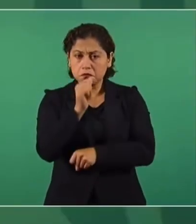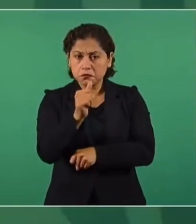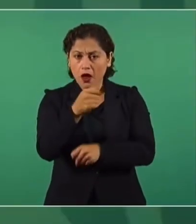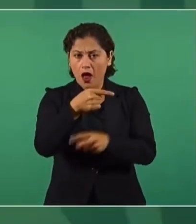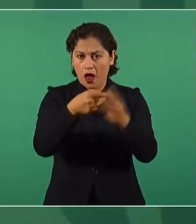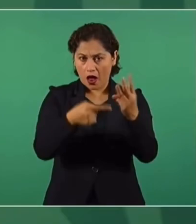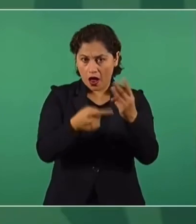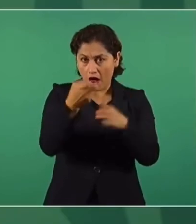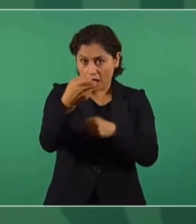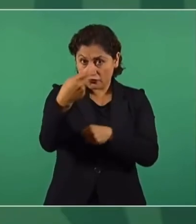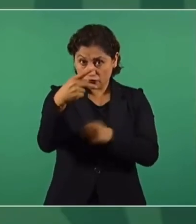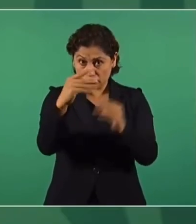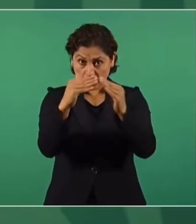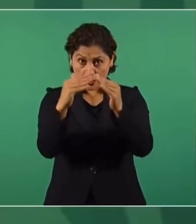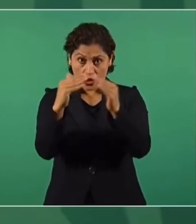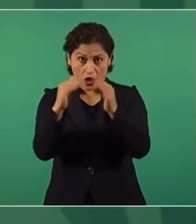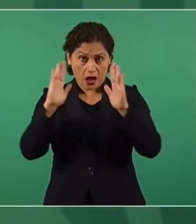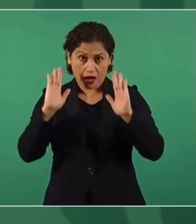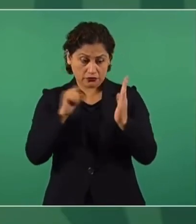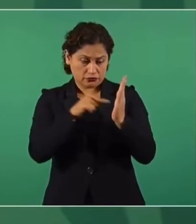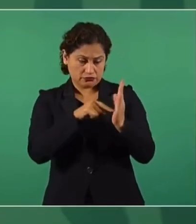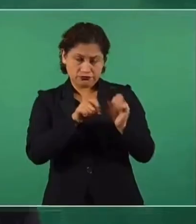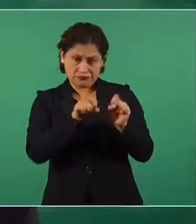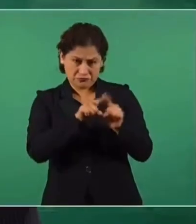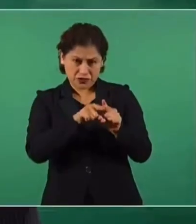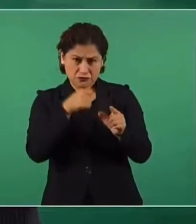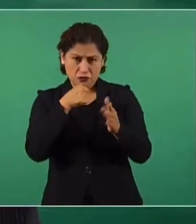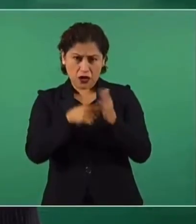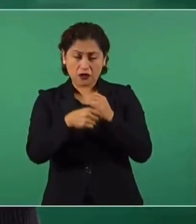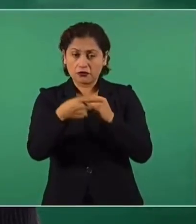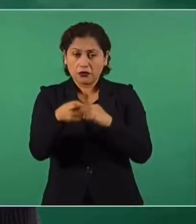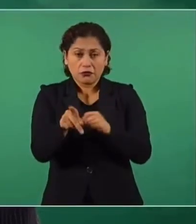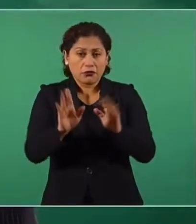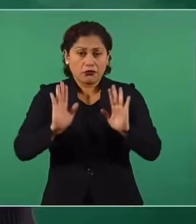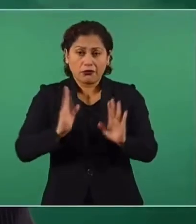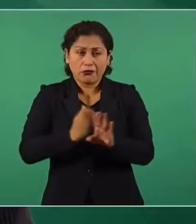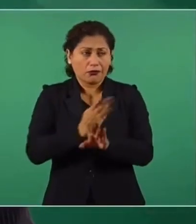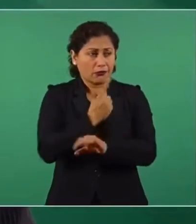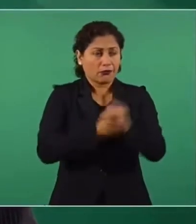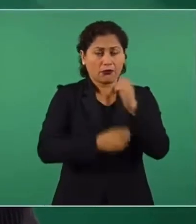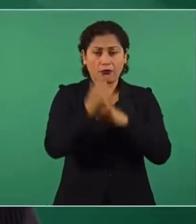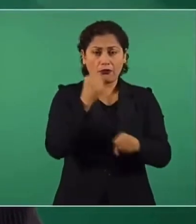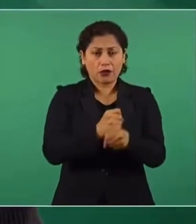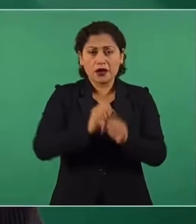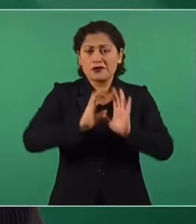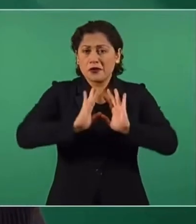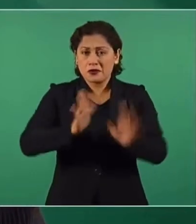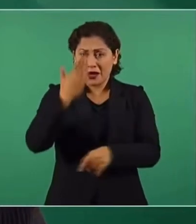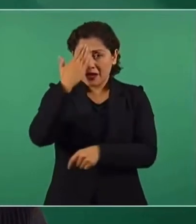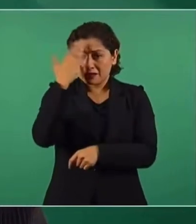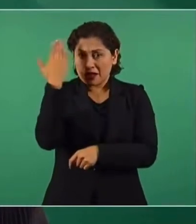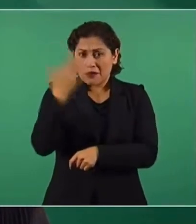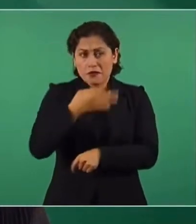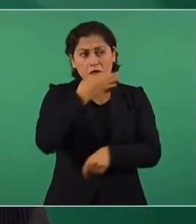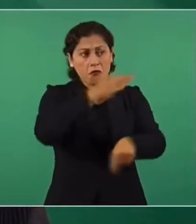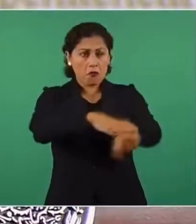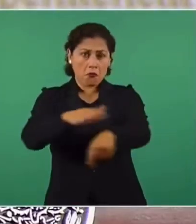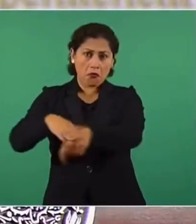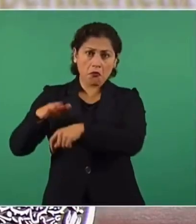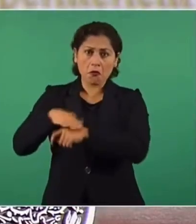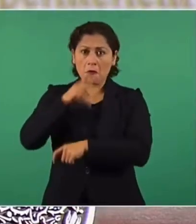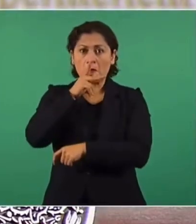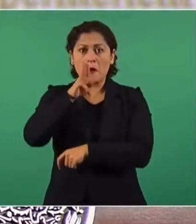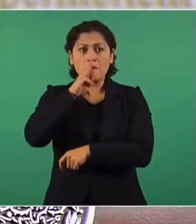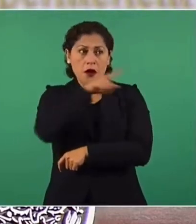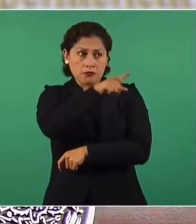independientemente, al menos de manera práctica, todos los días cuando tenemos clases, pues los padres de familia están